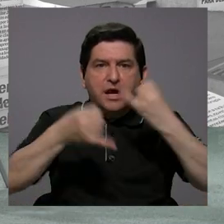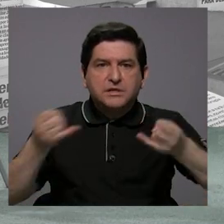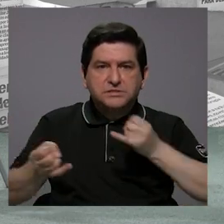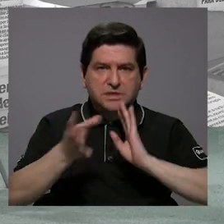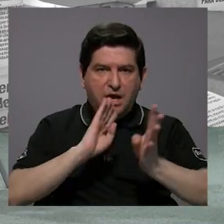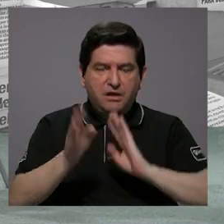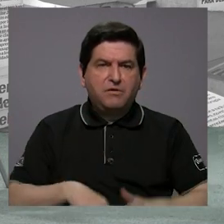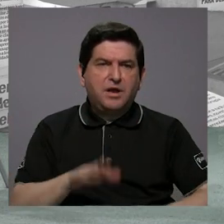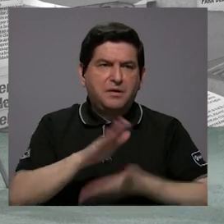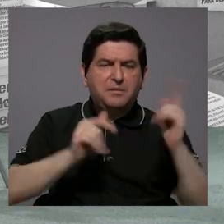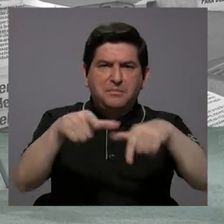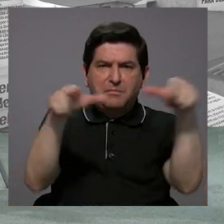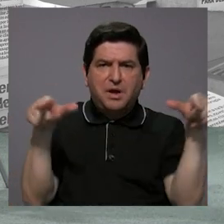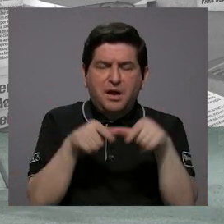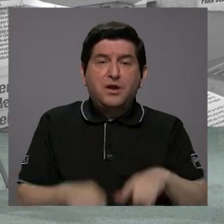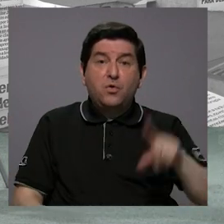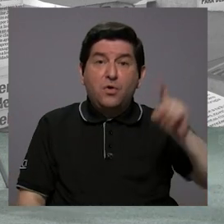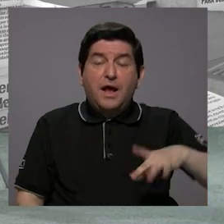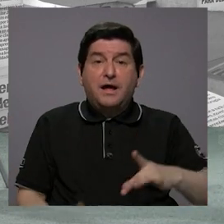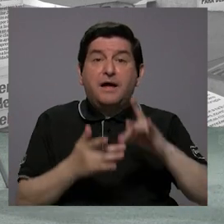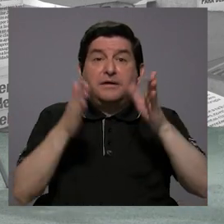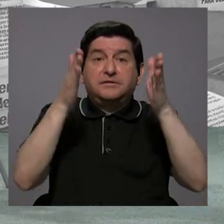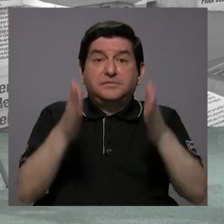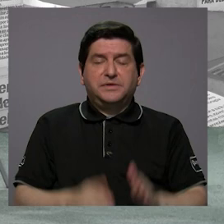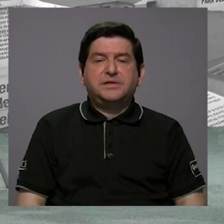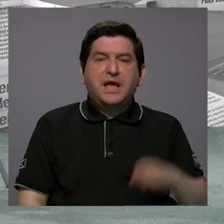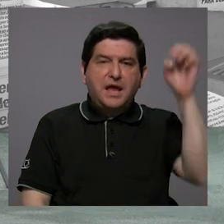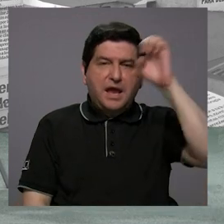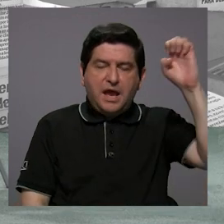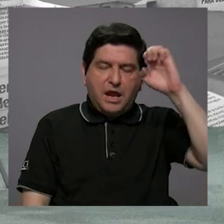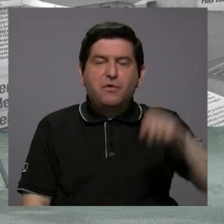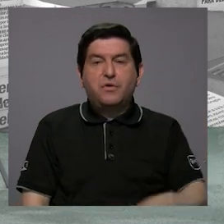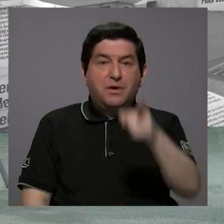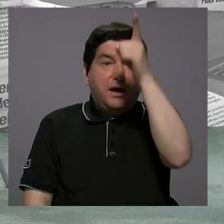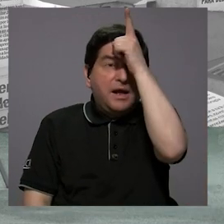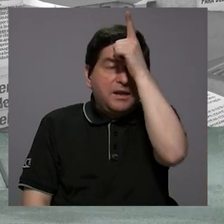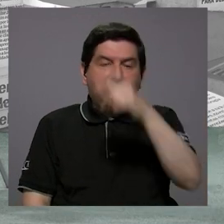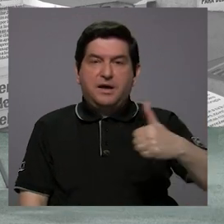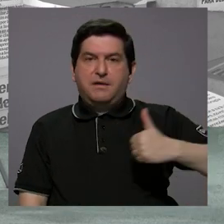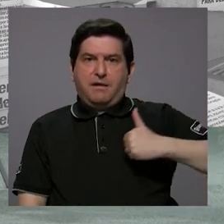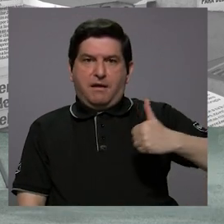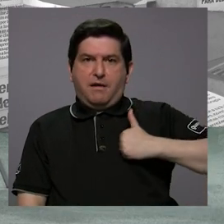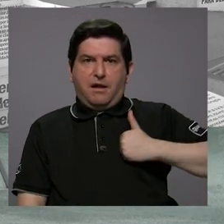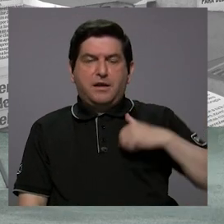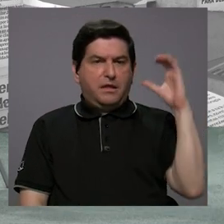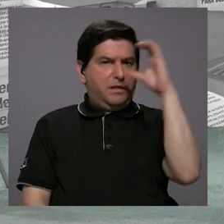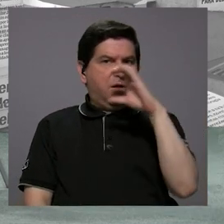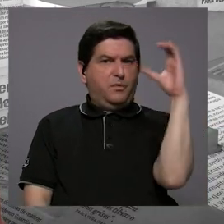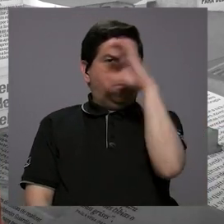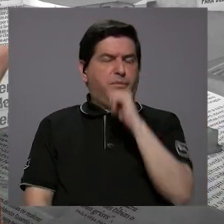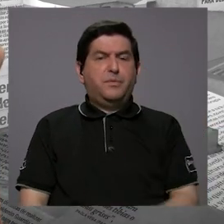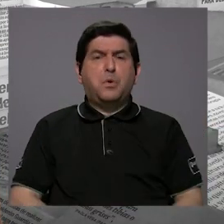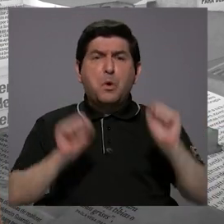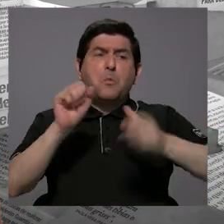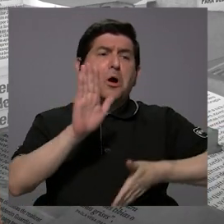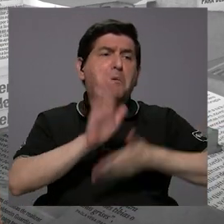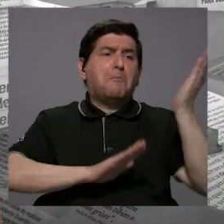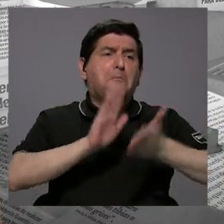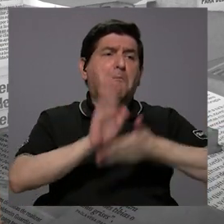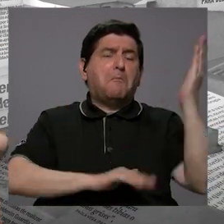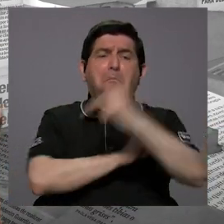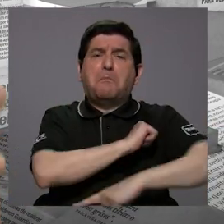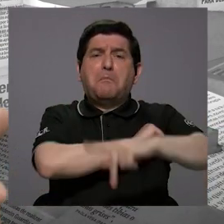se van para lugares donde siempre se ocupan especialistas, en Europa, en Alemania, por ejemplo, en Canadá andan buscando muchos. Entonces, pueden irse